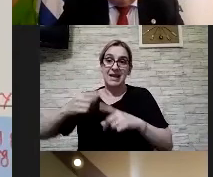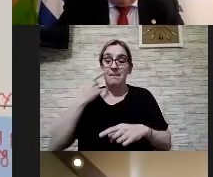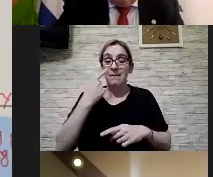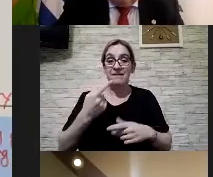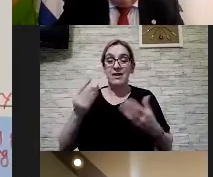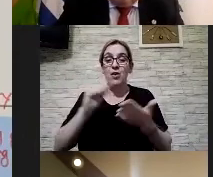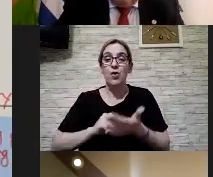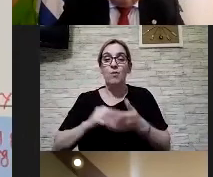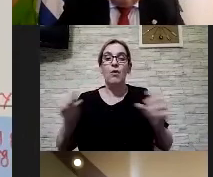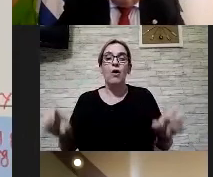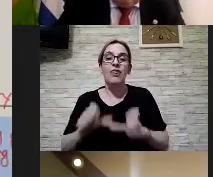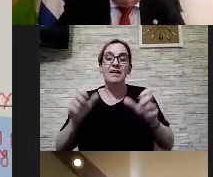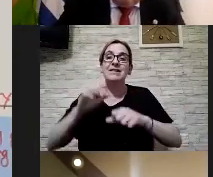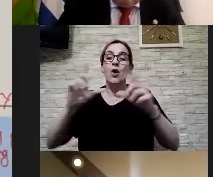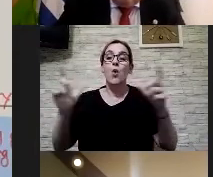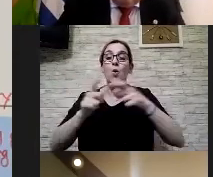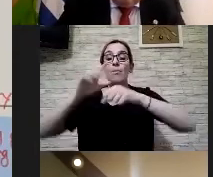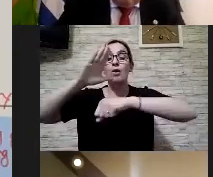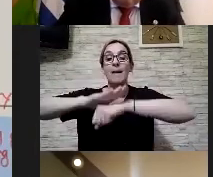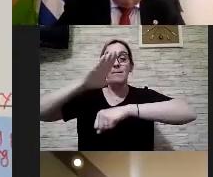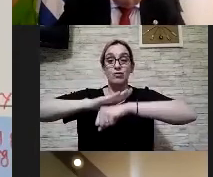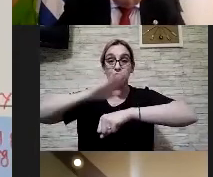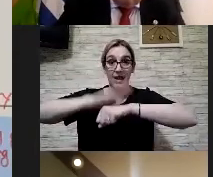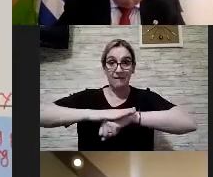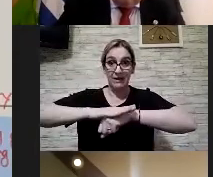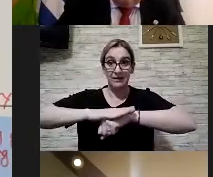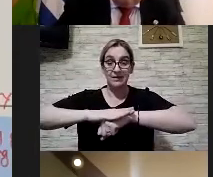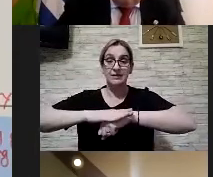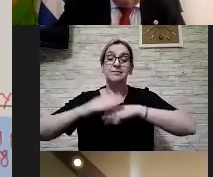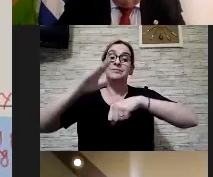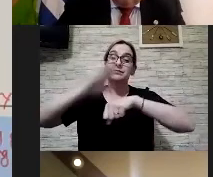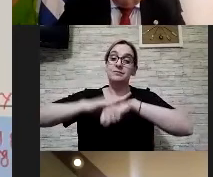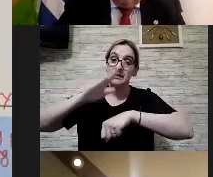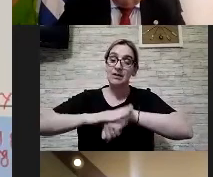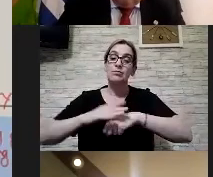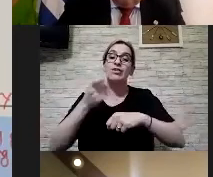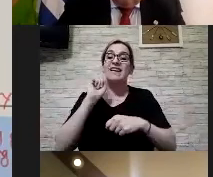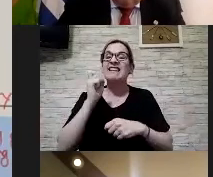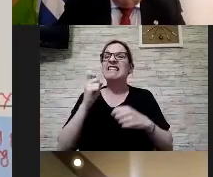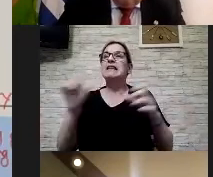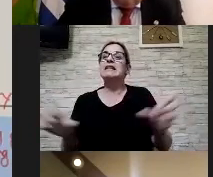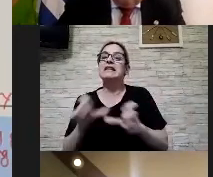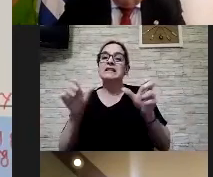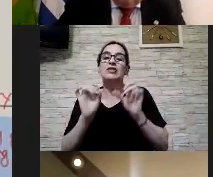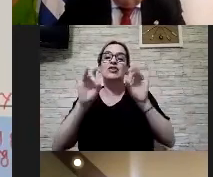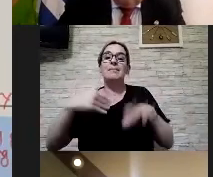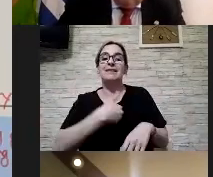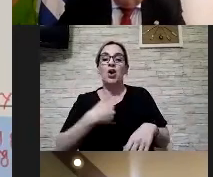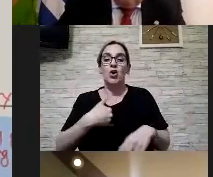la definición de un equipo responsable bueno quién es responsable de qué definir claramente los roles para